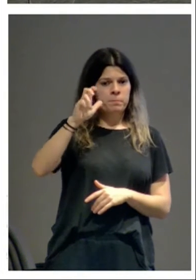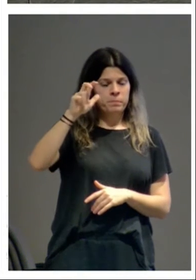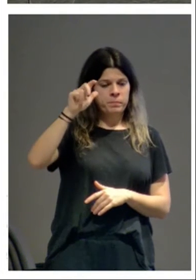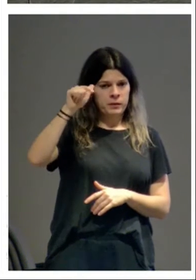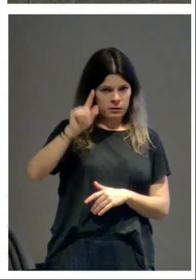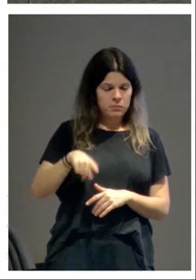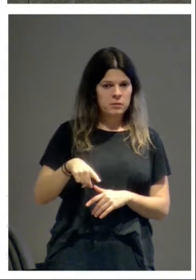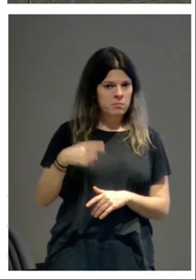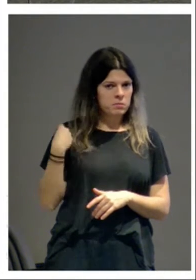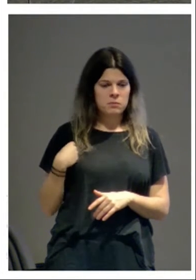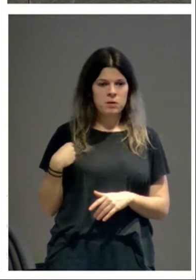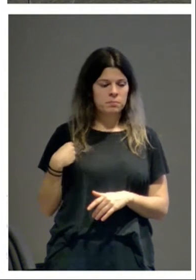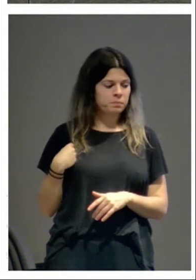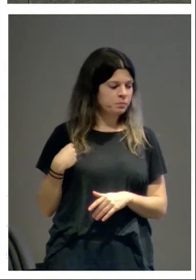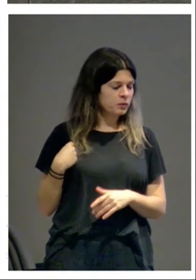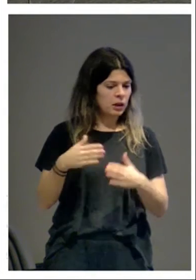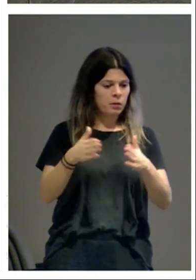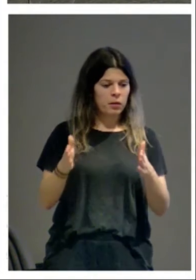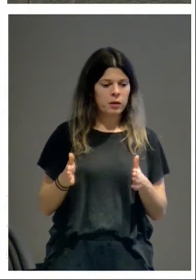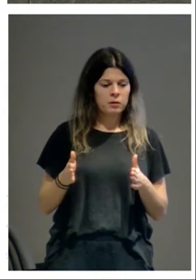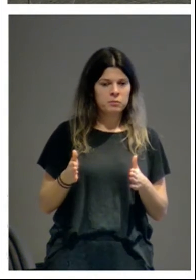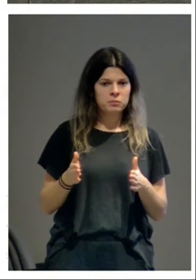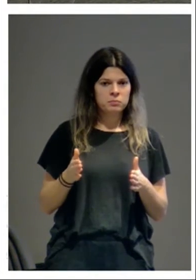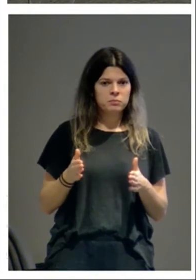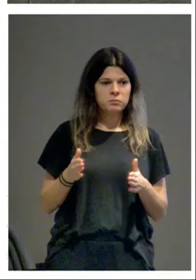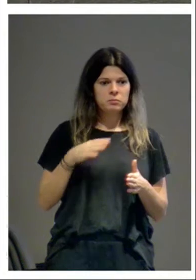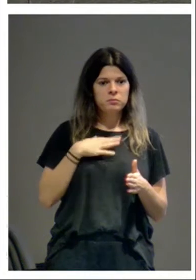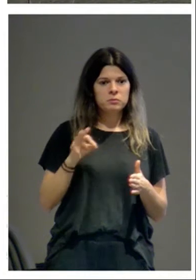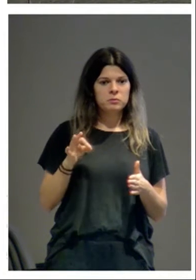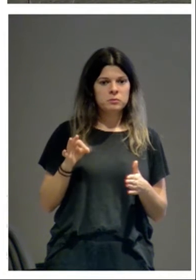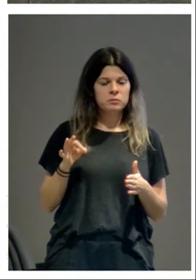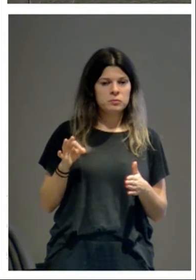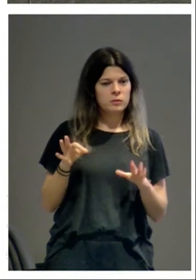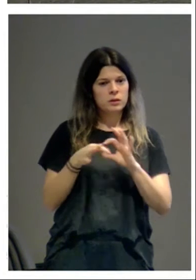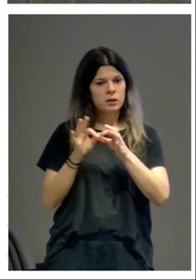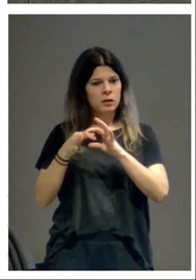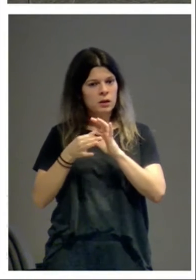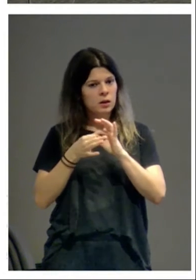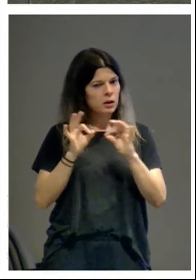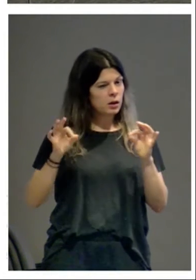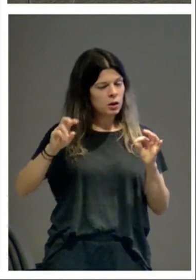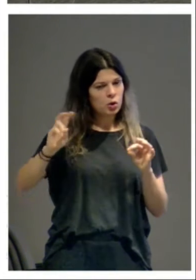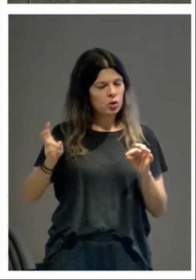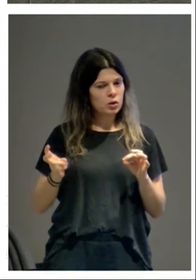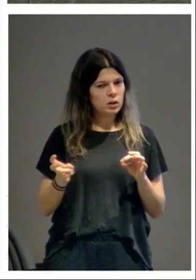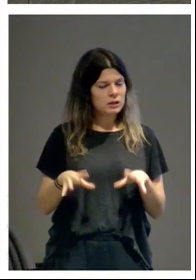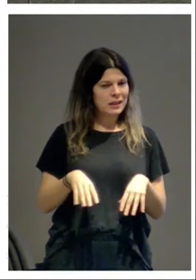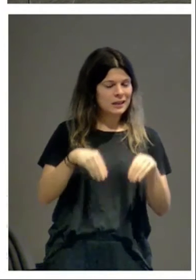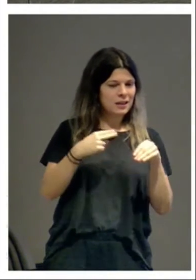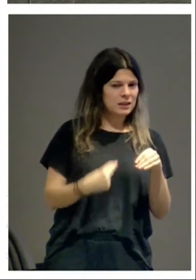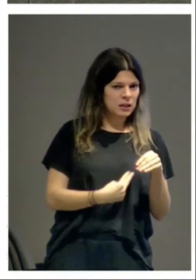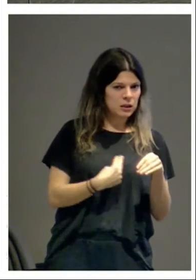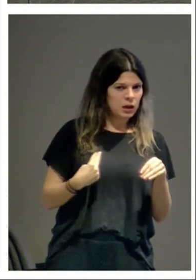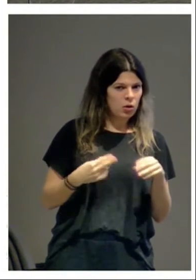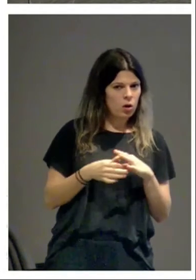cabecera así. Ah, ¿podrá haber más relaciones con la Catedral de Santiago de